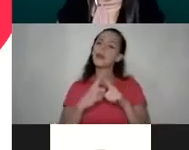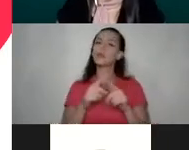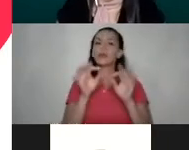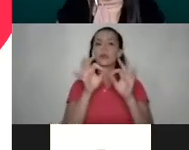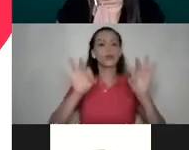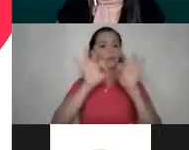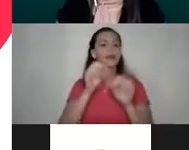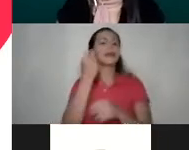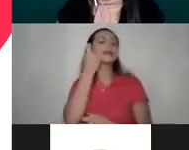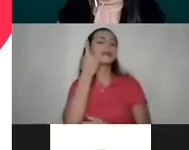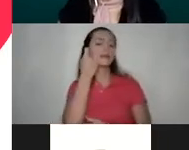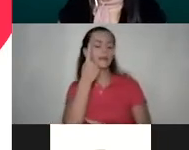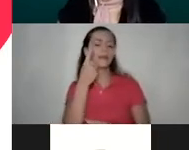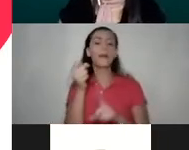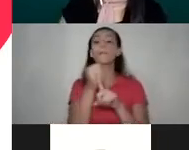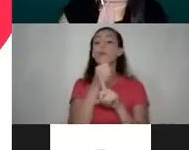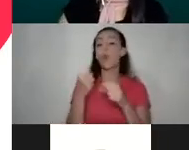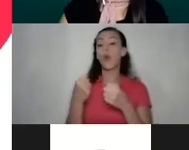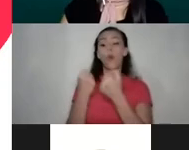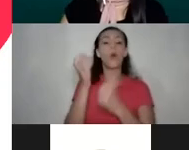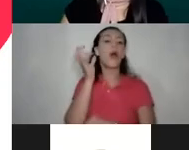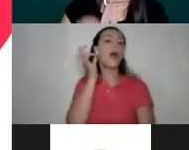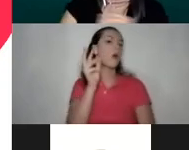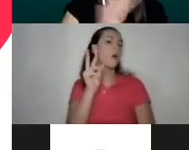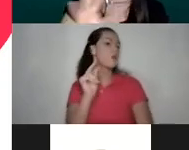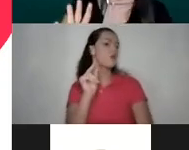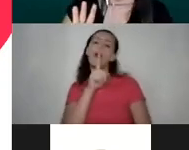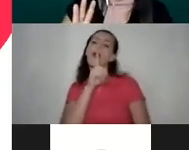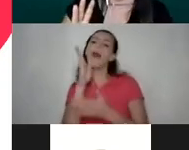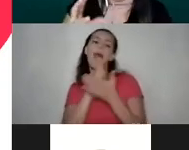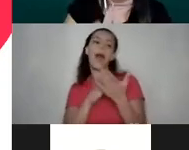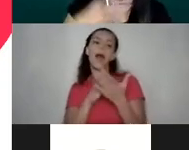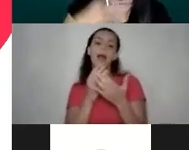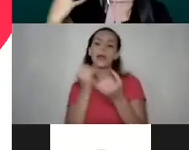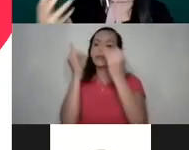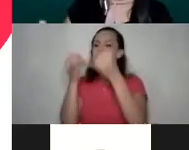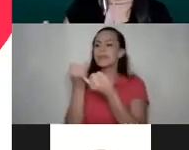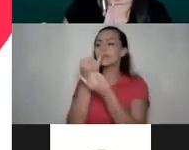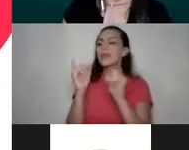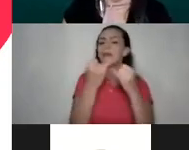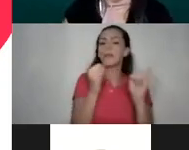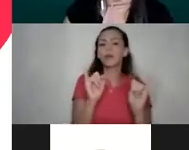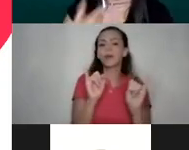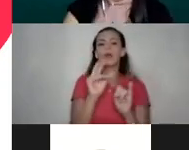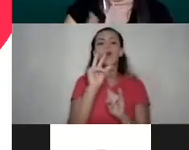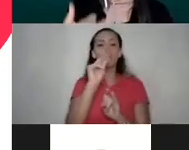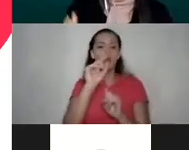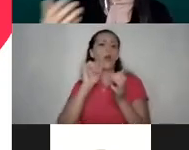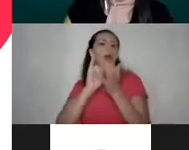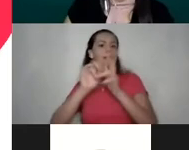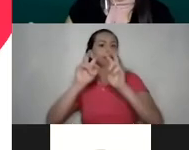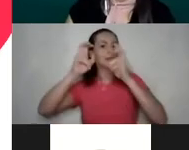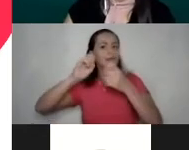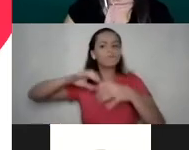entendamos que la violencia contra las mujeres no es algo que es independiente, sino que es realmente un fenómeno social que tiene como